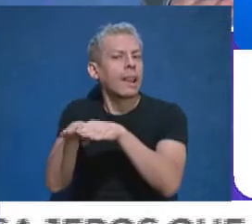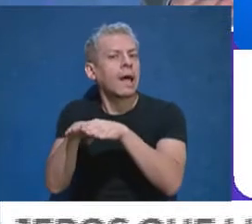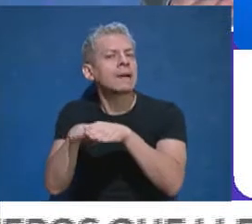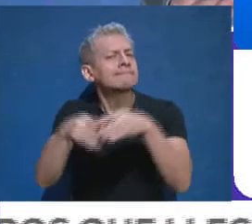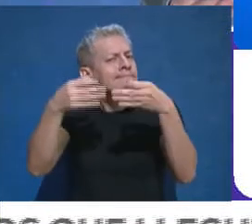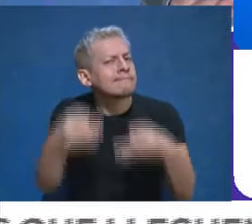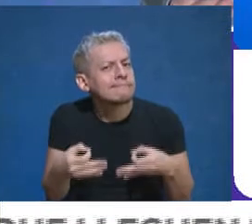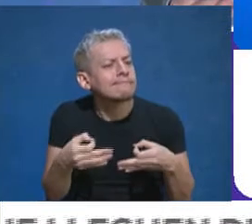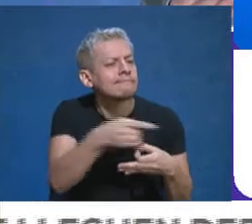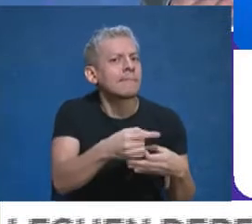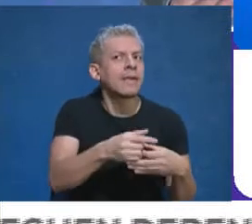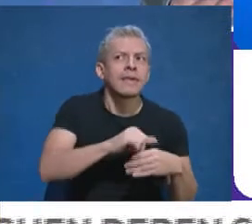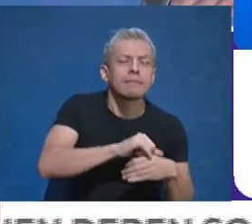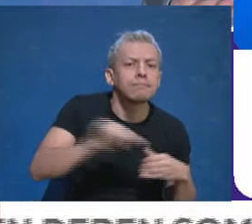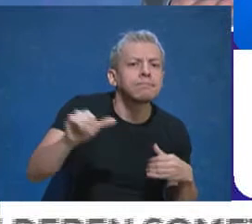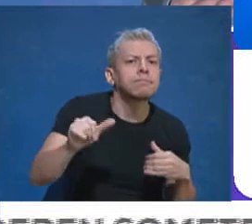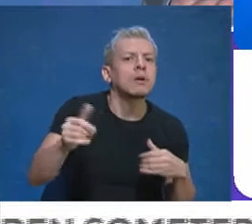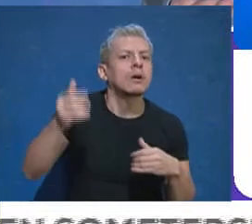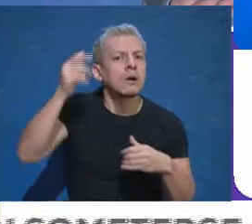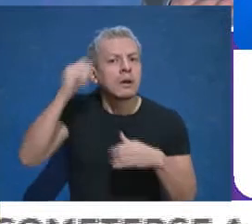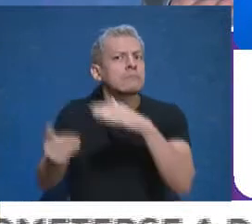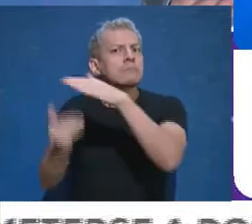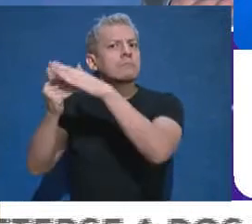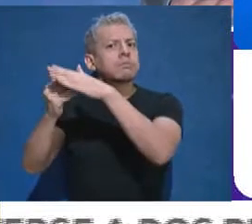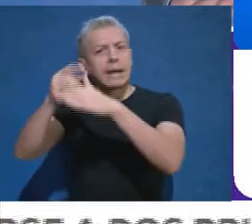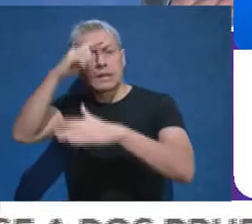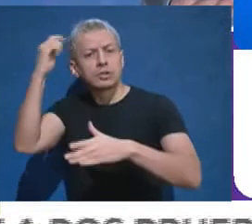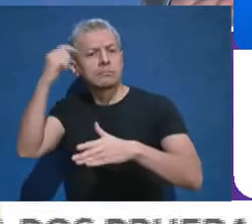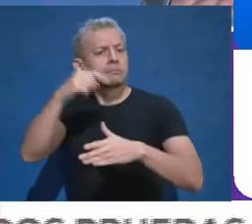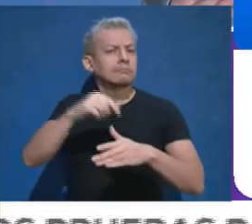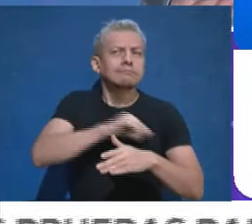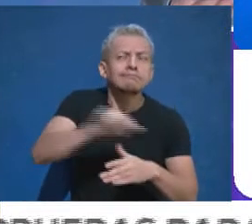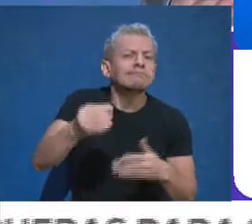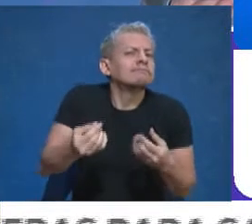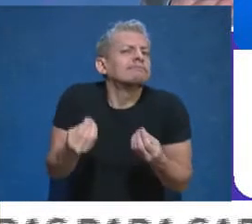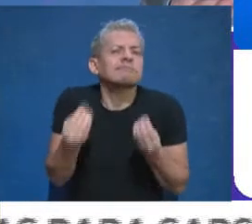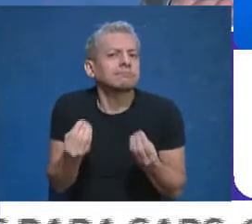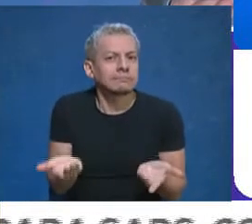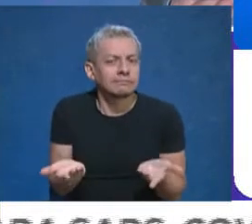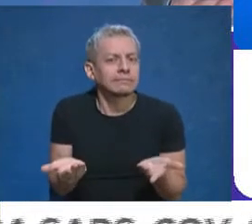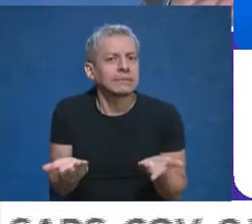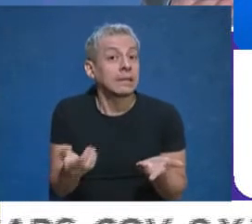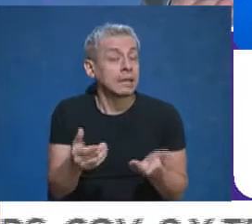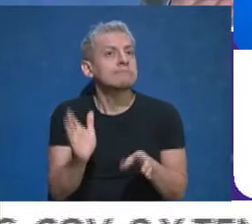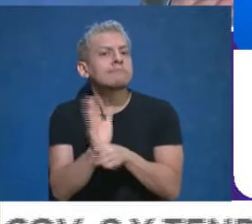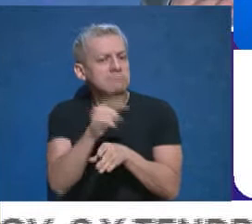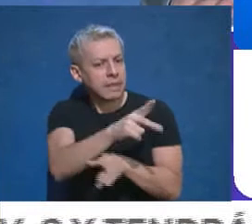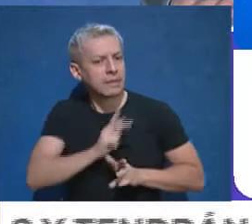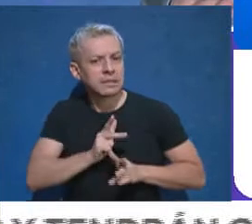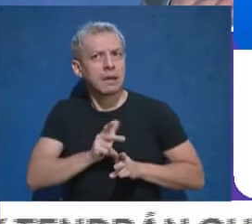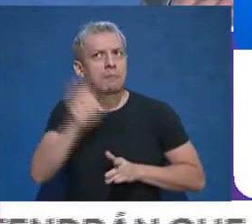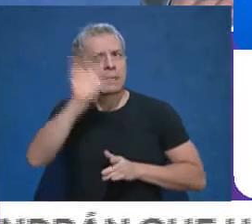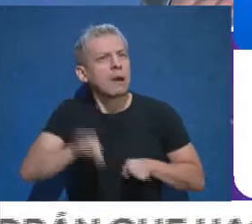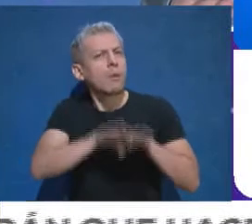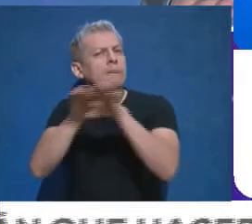apuntar esta demanda ante la Corte Suprema de Justicia de la Nación? Es decir, ¿trato igualitario qué significa? ¿Lo mismo